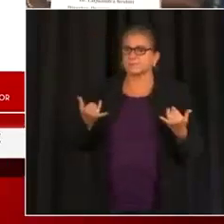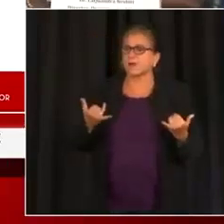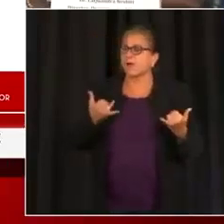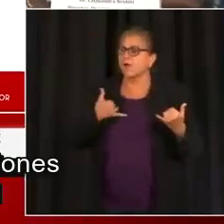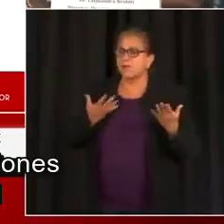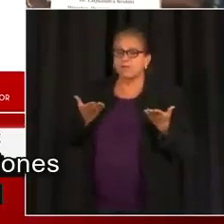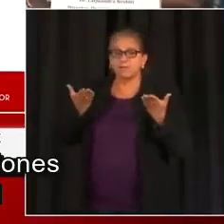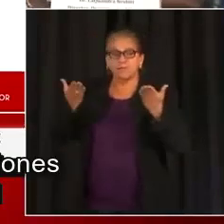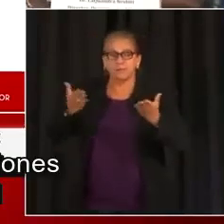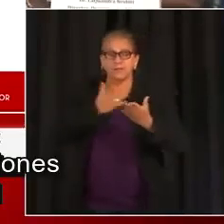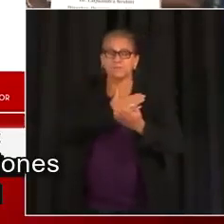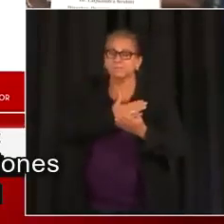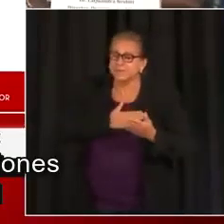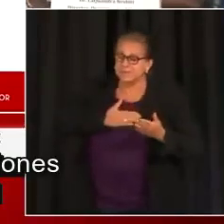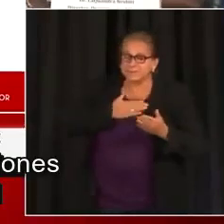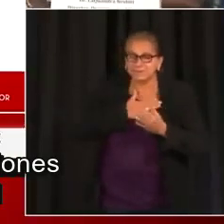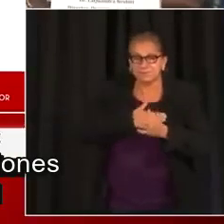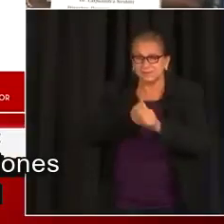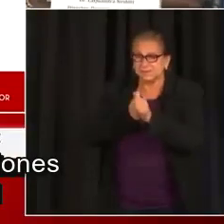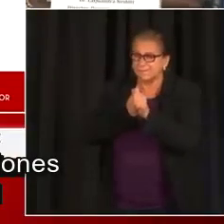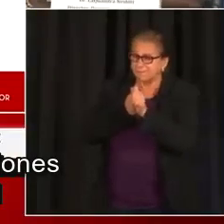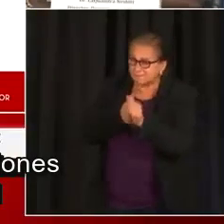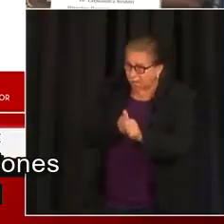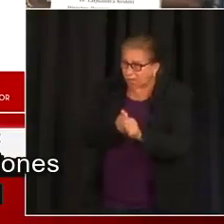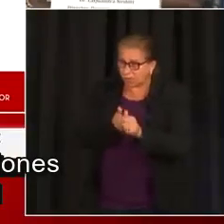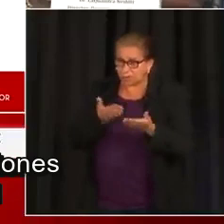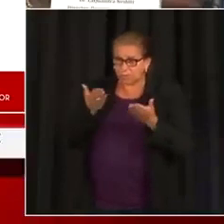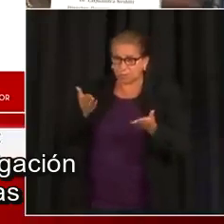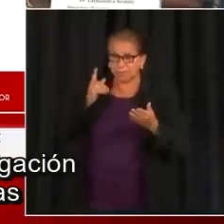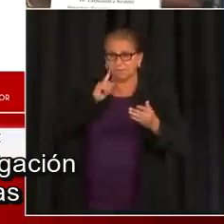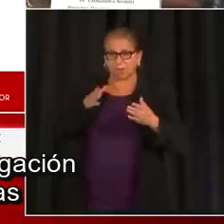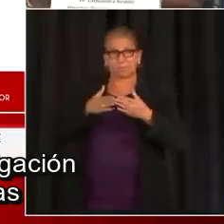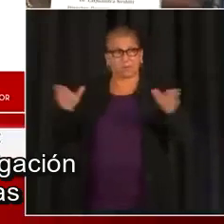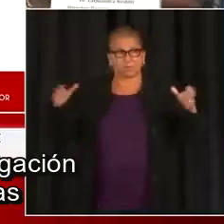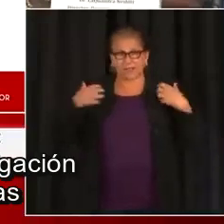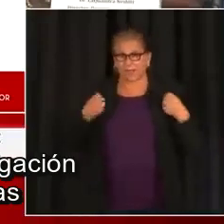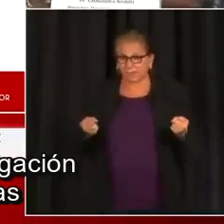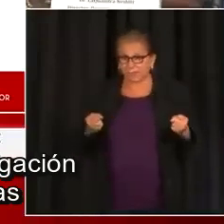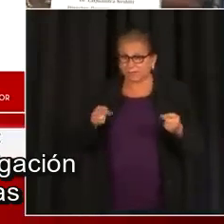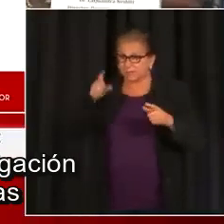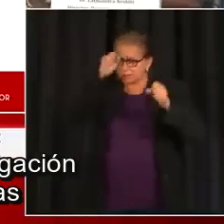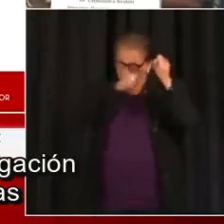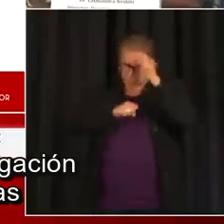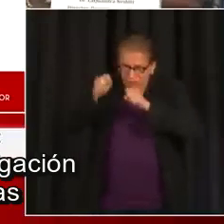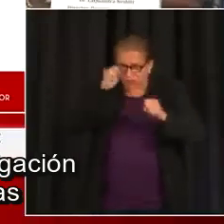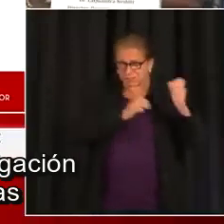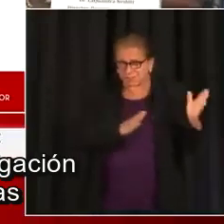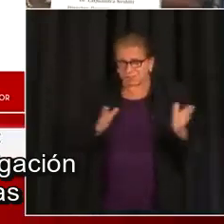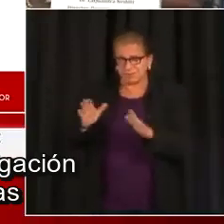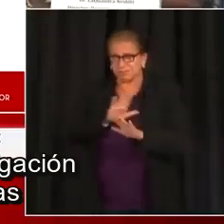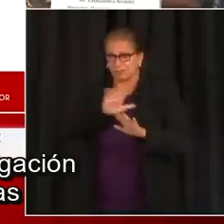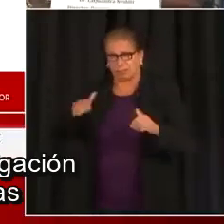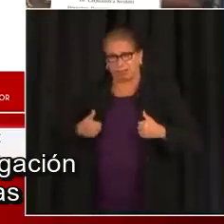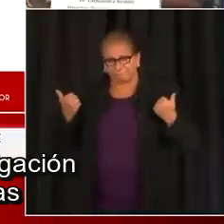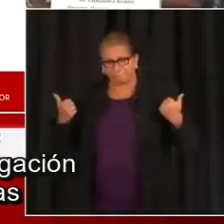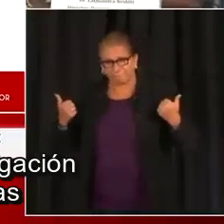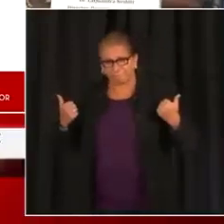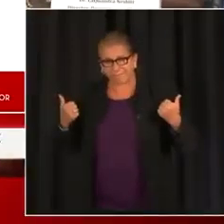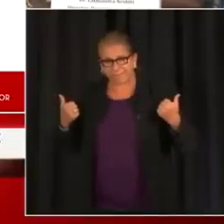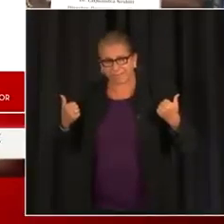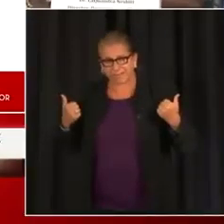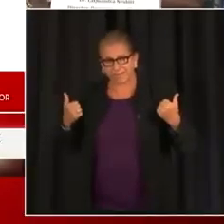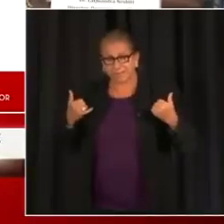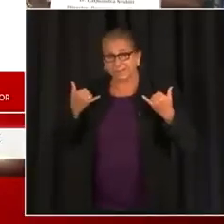deberían seguir las recomendaciones del Departamento de Salud en términos de estrategias de mitigación que podrían estar establecidas